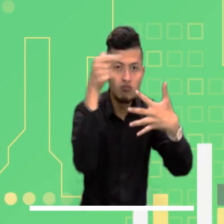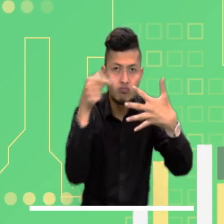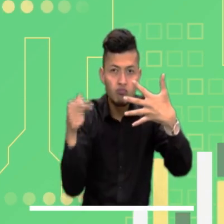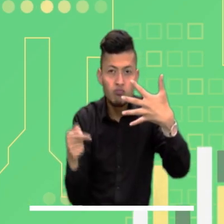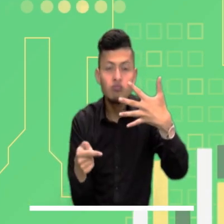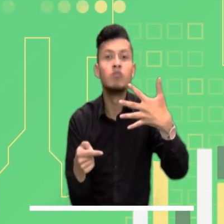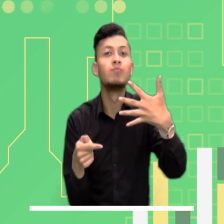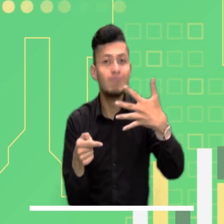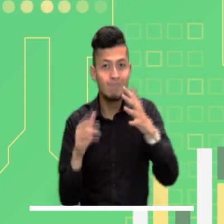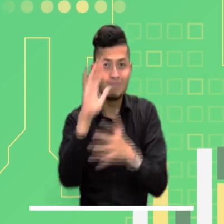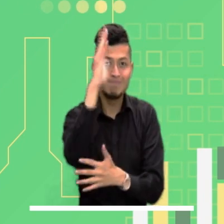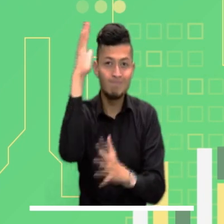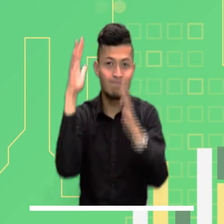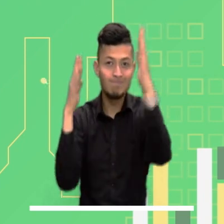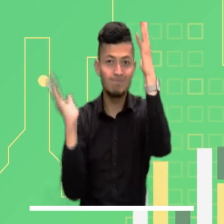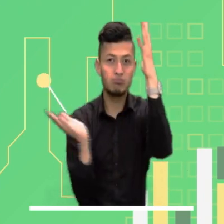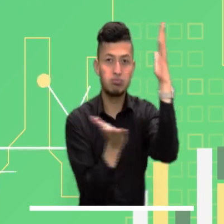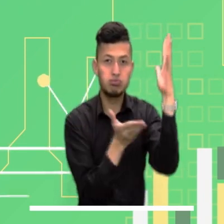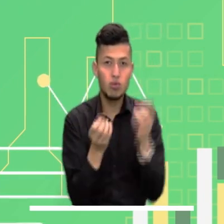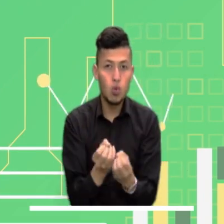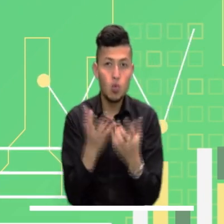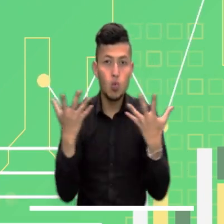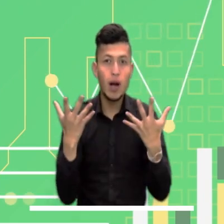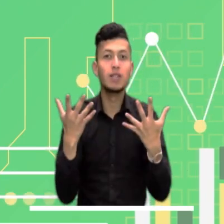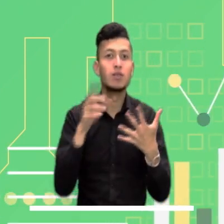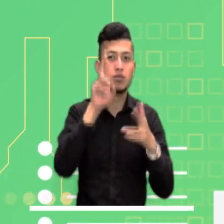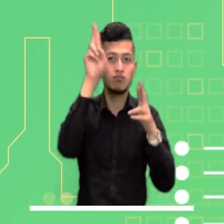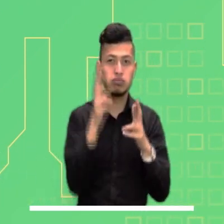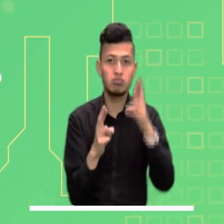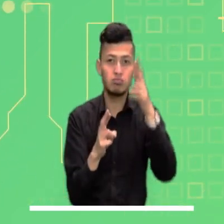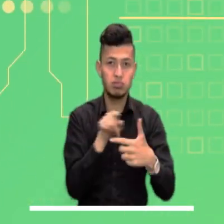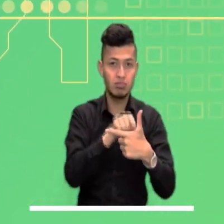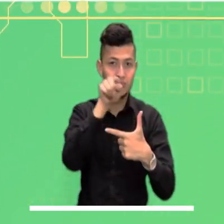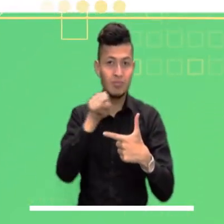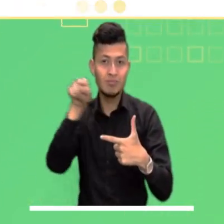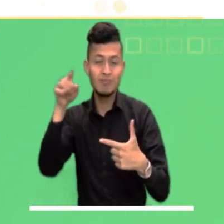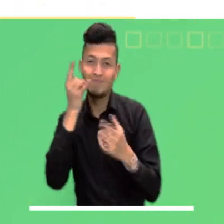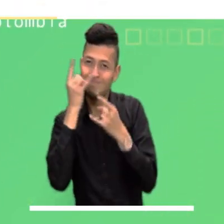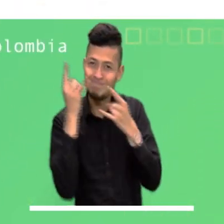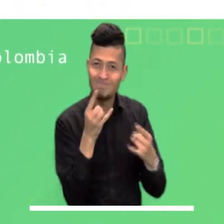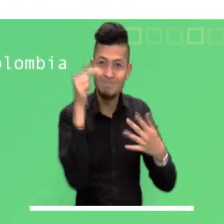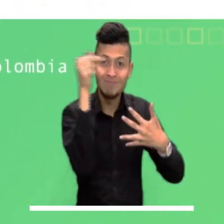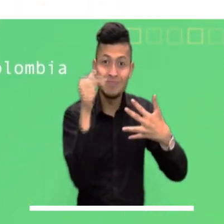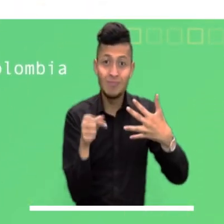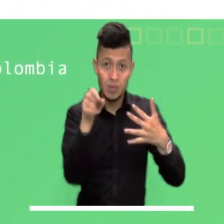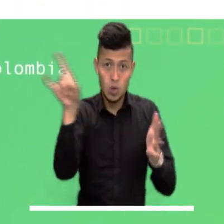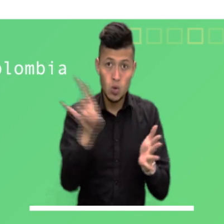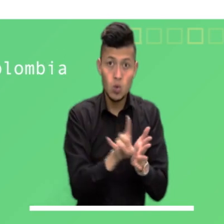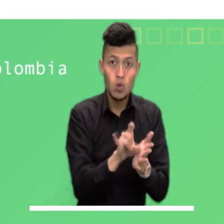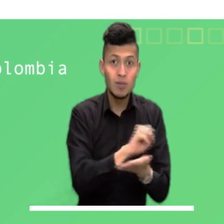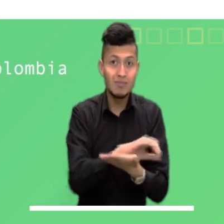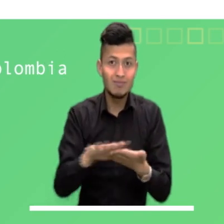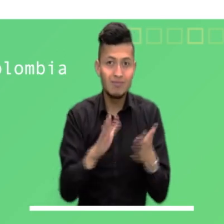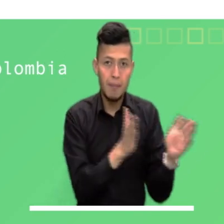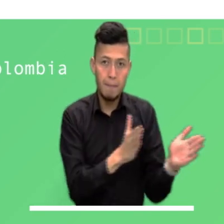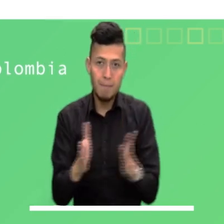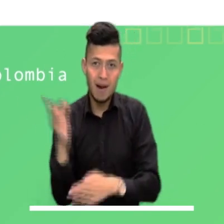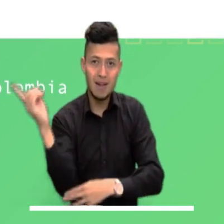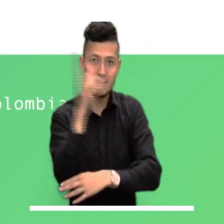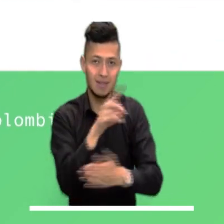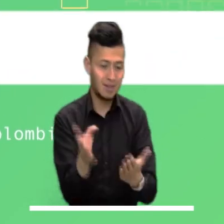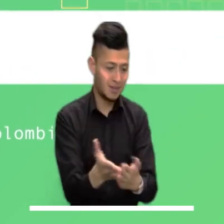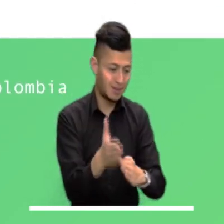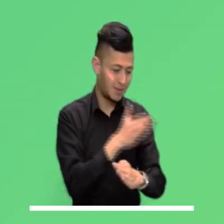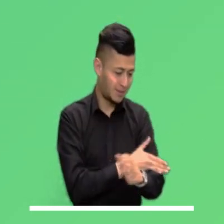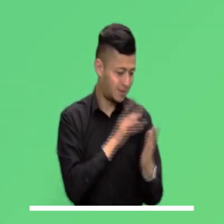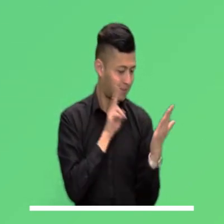alertas tempranas. Información detallada a nivel municipal, cifras de deforestación, estadísticas de rayos y otros datos